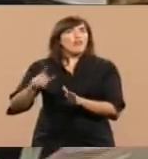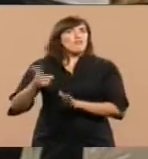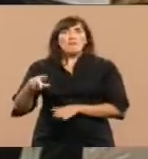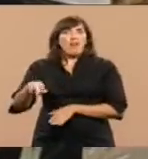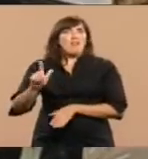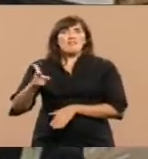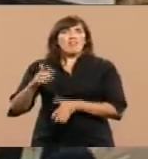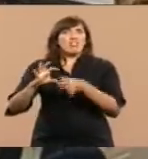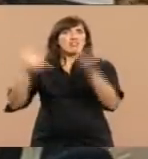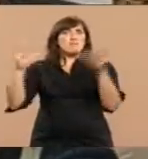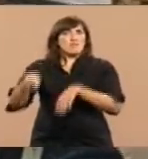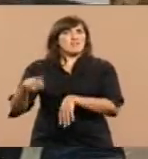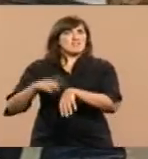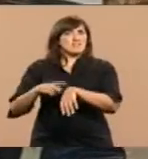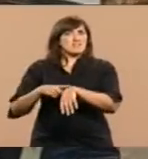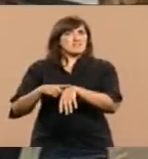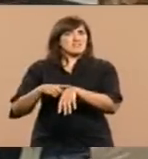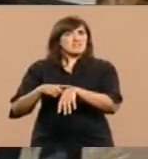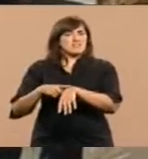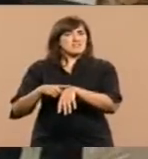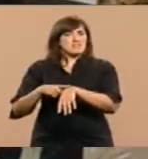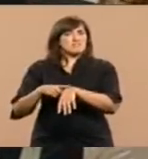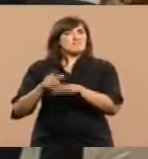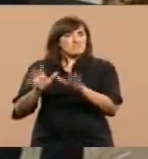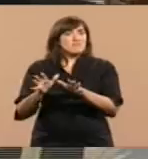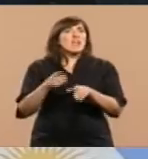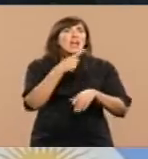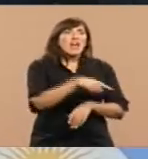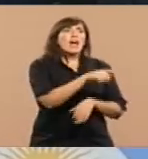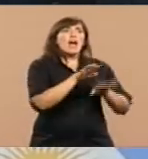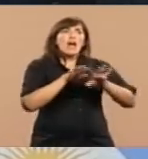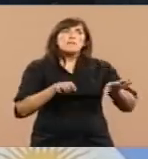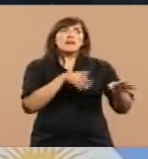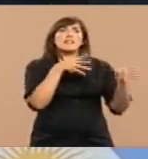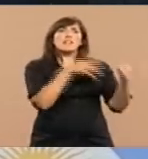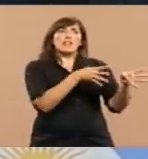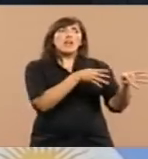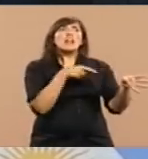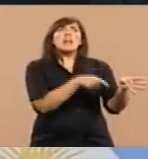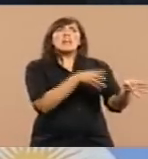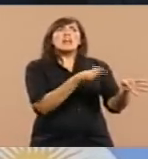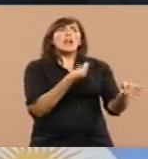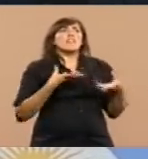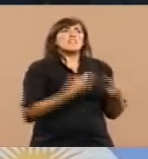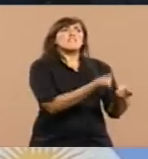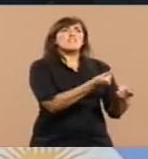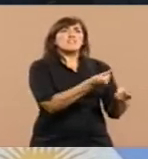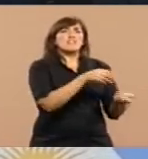democráticas del hecho en sí que es el ejercicio de la soberanía nacional